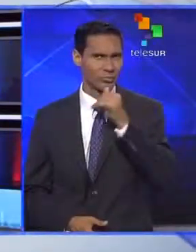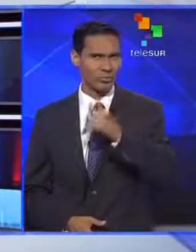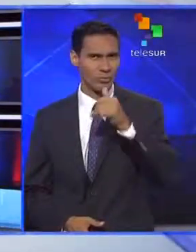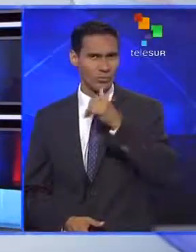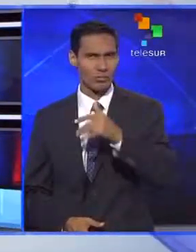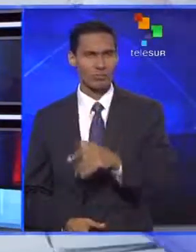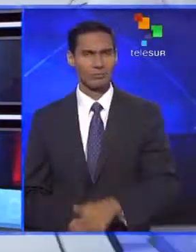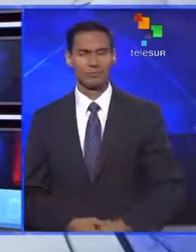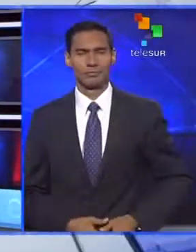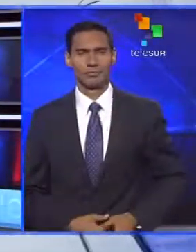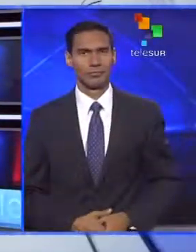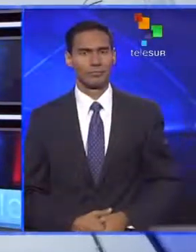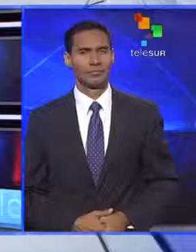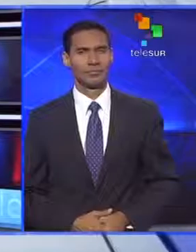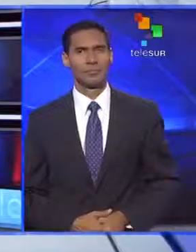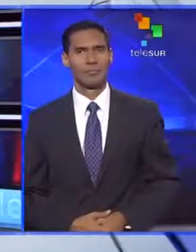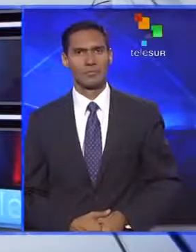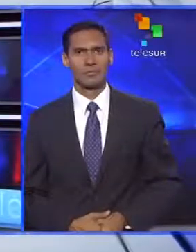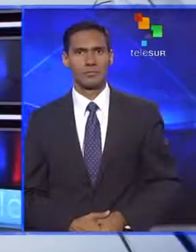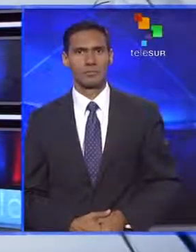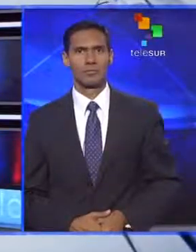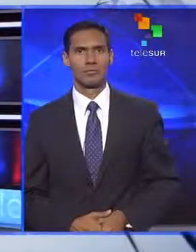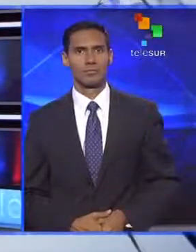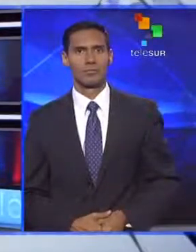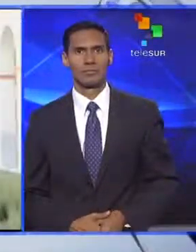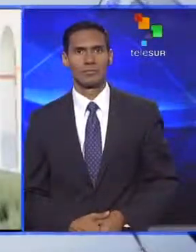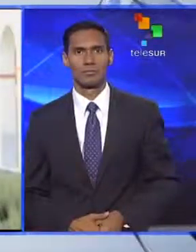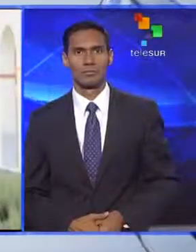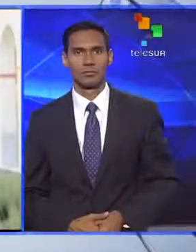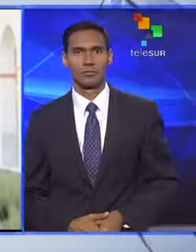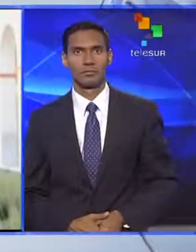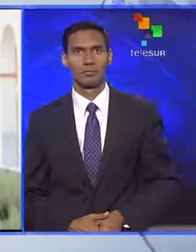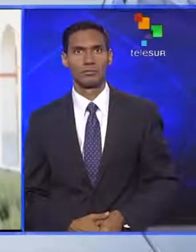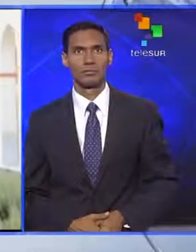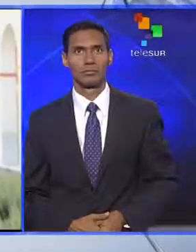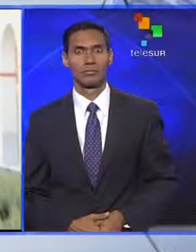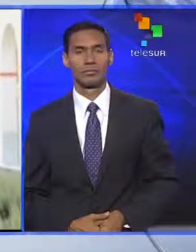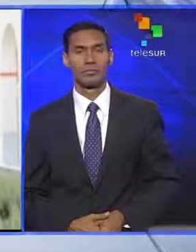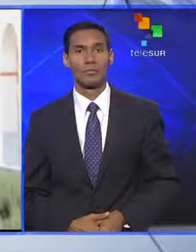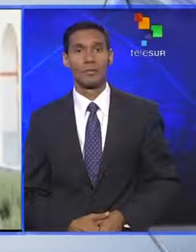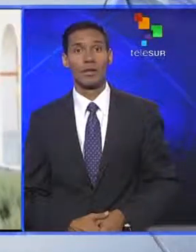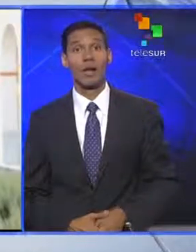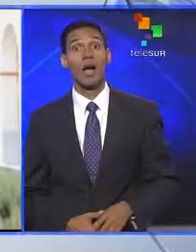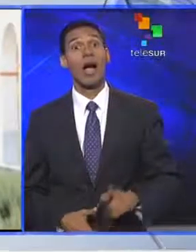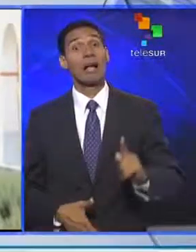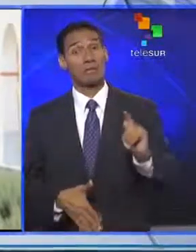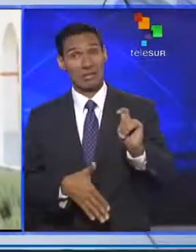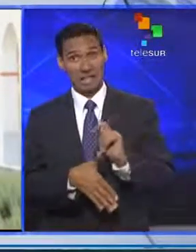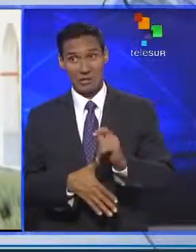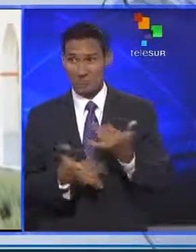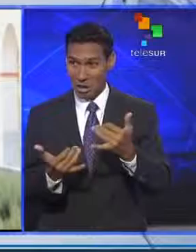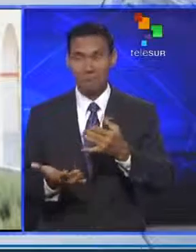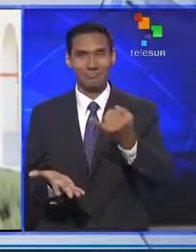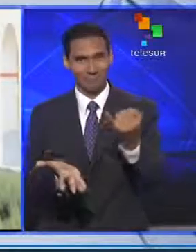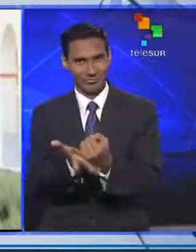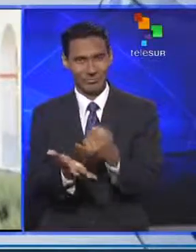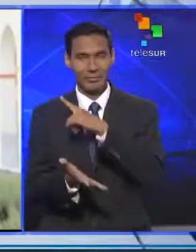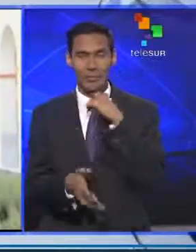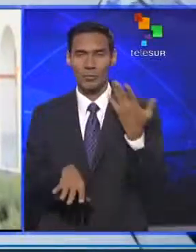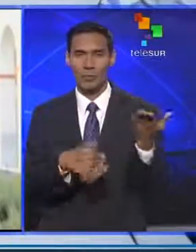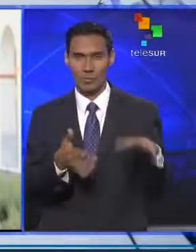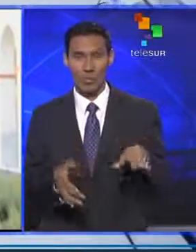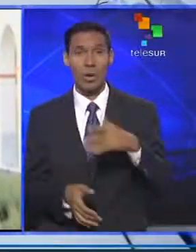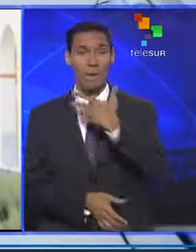Mohamed Abdelaziz. Adelante, por favor. Muy buenas, pues efectivamente Telesur ha podido confirmar el fallecimiento de